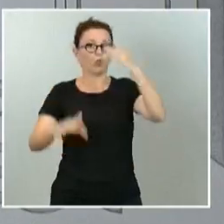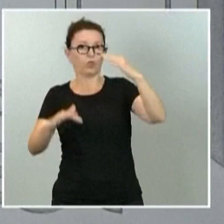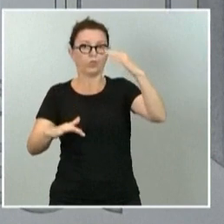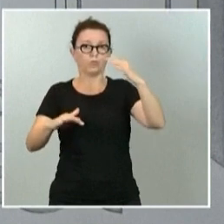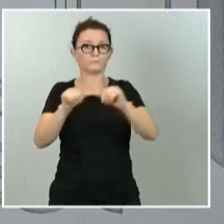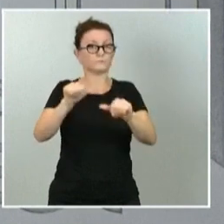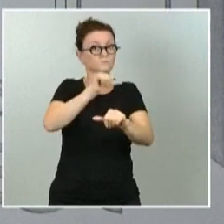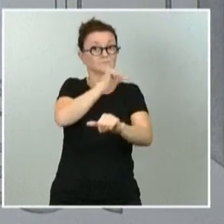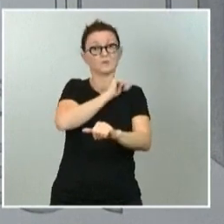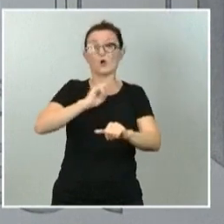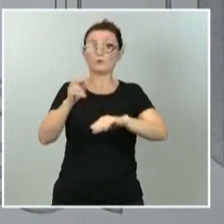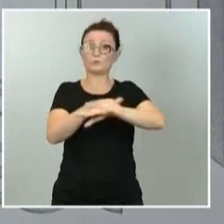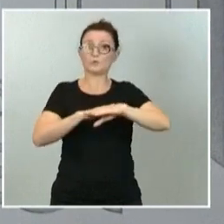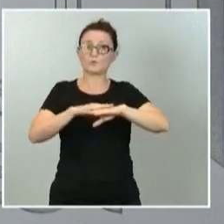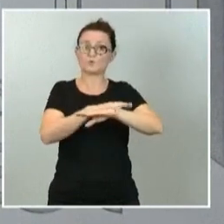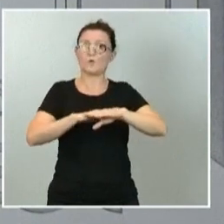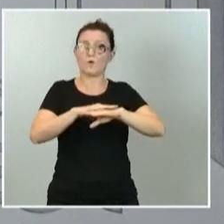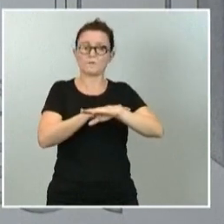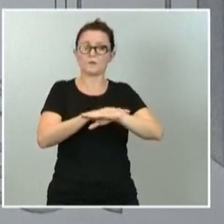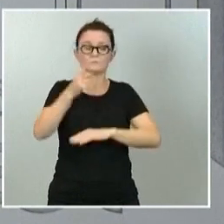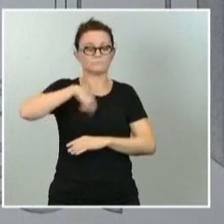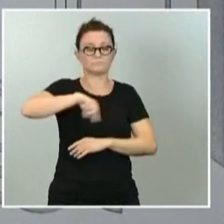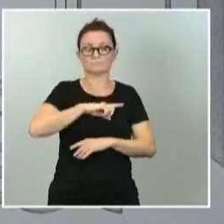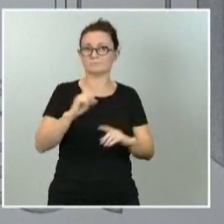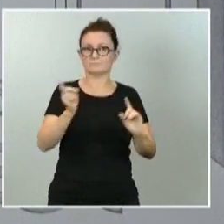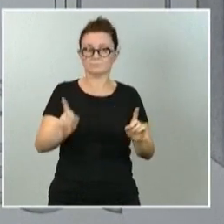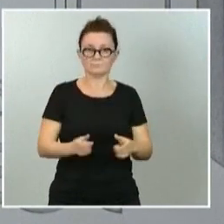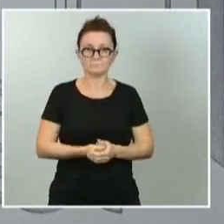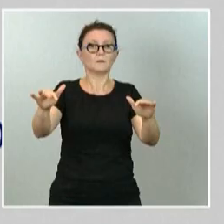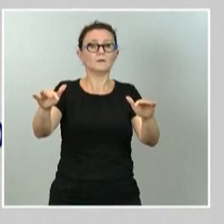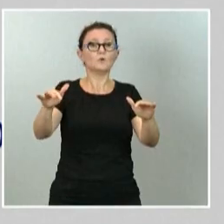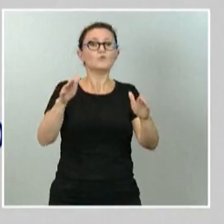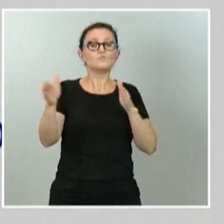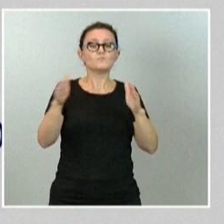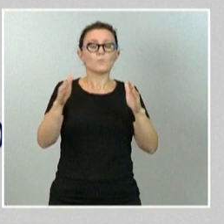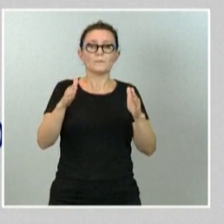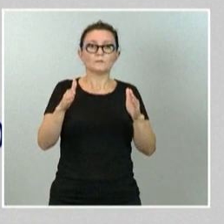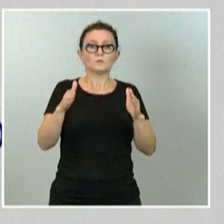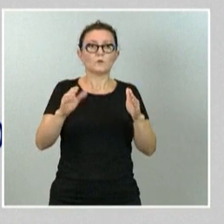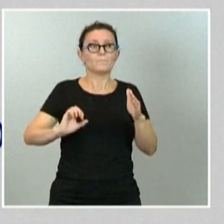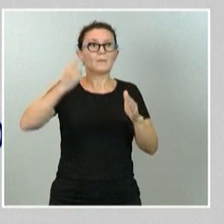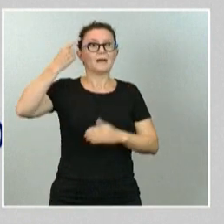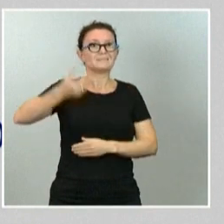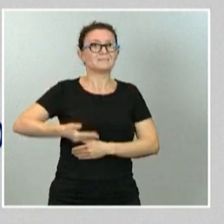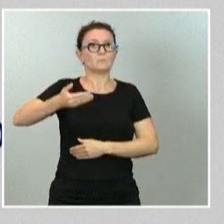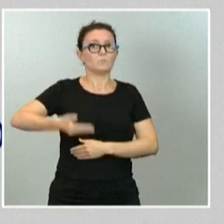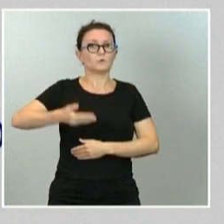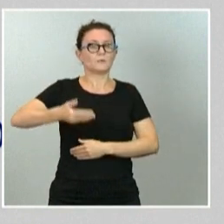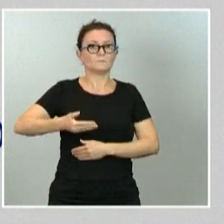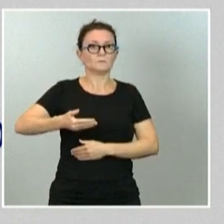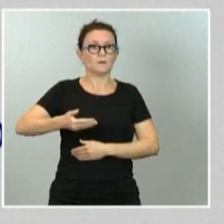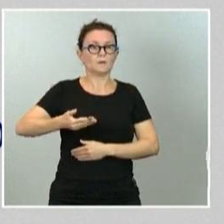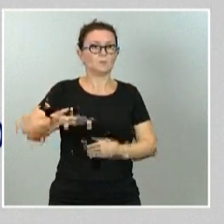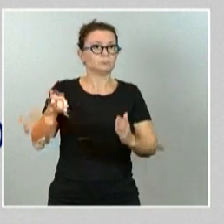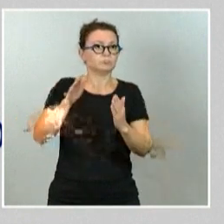incorporando parte del Fondo de Recuperación otorgado por la Unión Europea. Dicho aumento causará un mayor déficit público, que se calcula